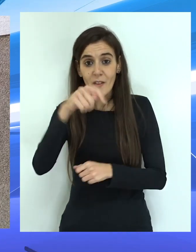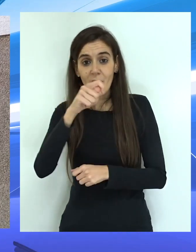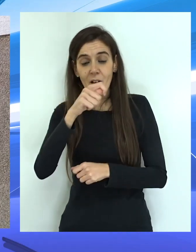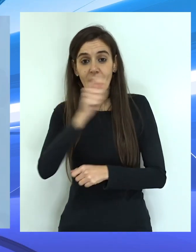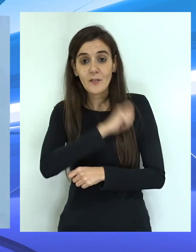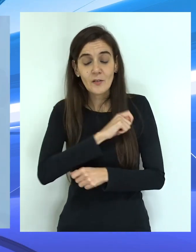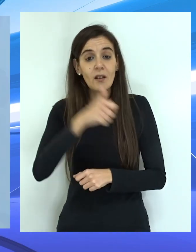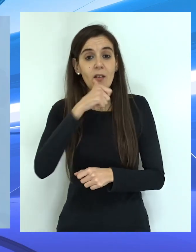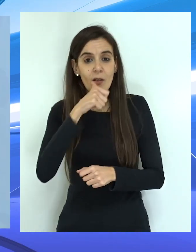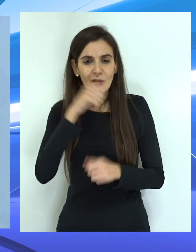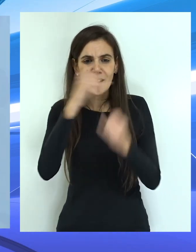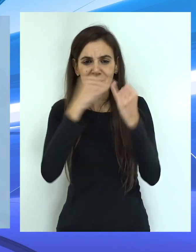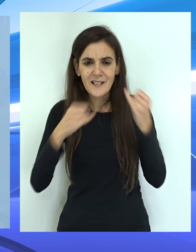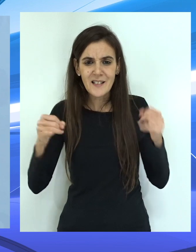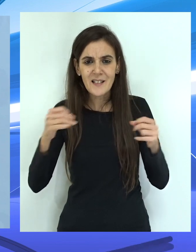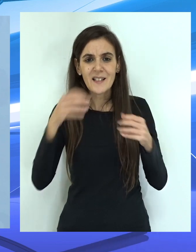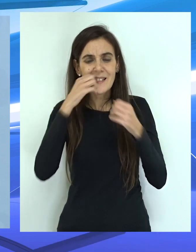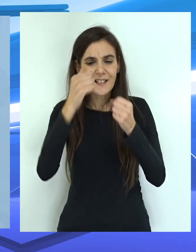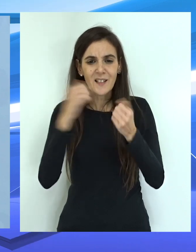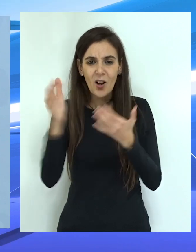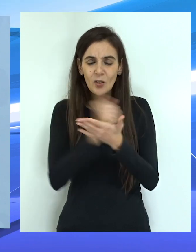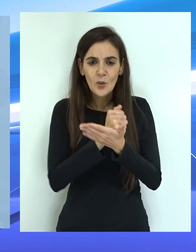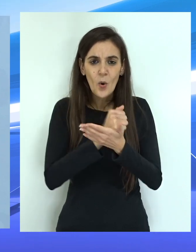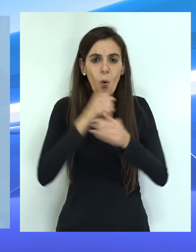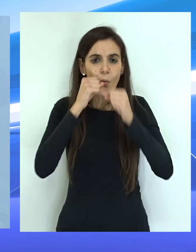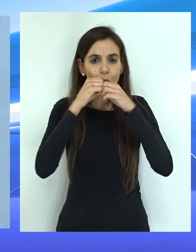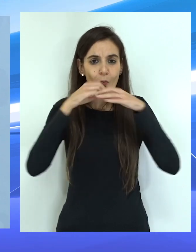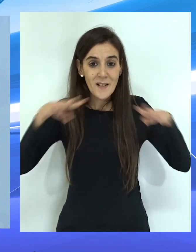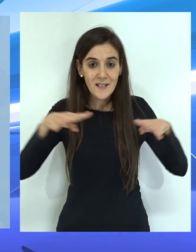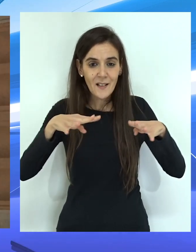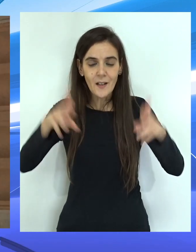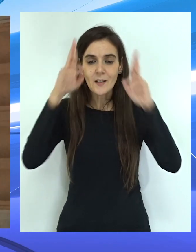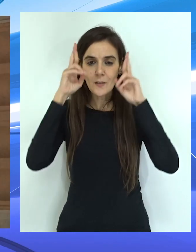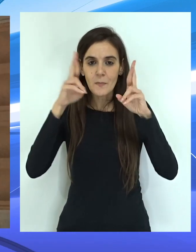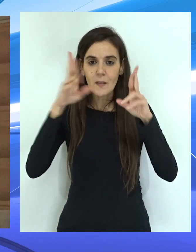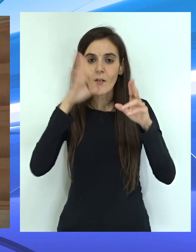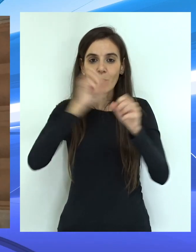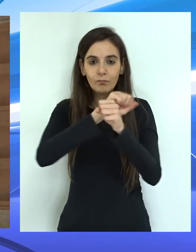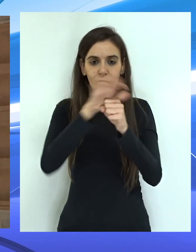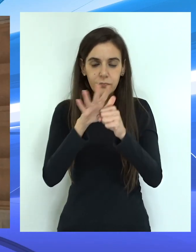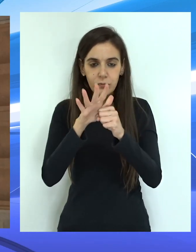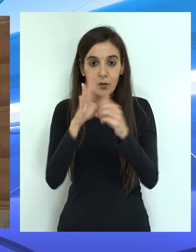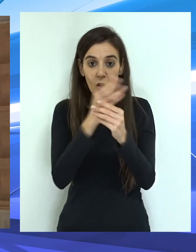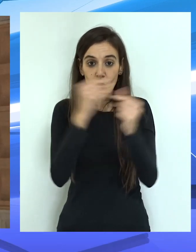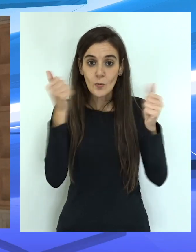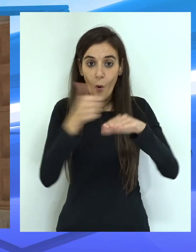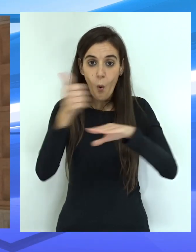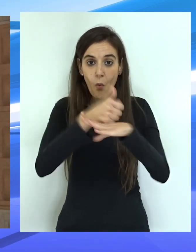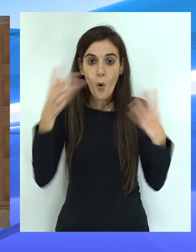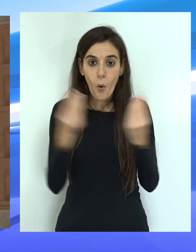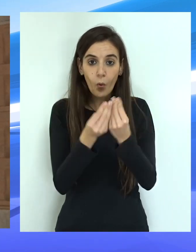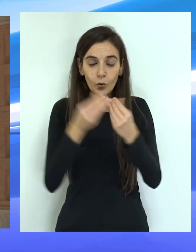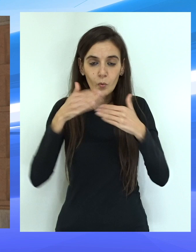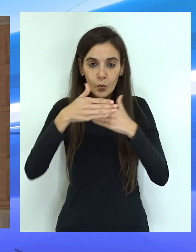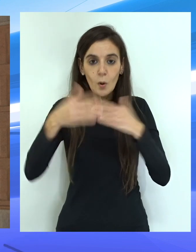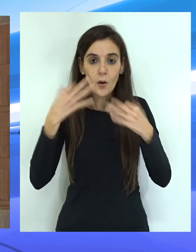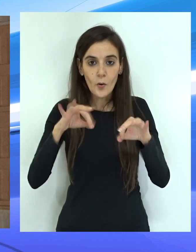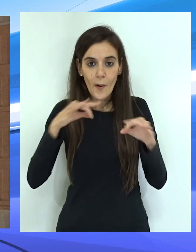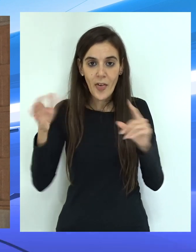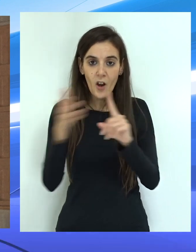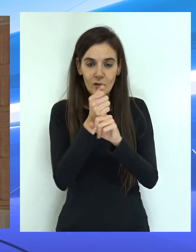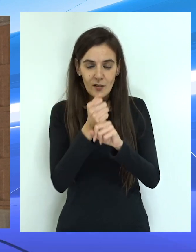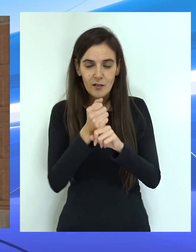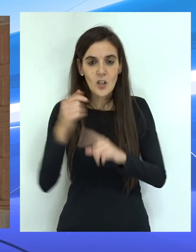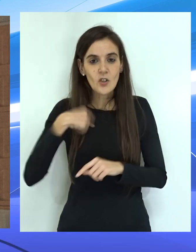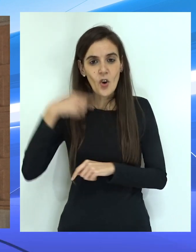sociedad ceutí durante la crisis sanitaria. Fontomé ha lanzado un mensaje esperanzador para superar la COVID-19 juntos y volver a la normalidad.